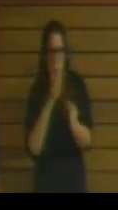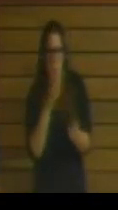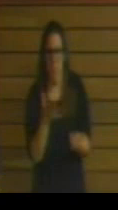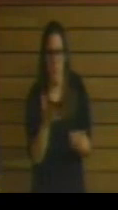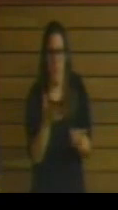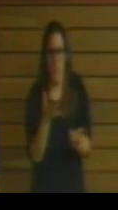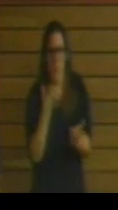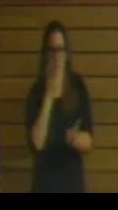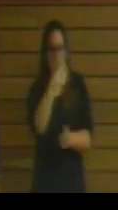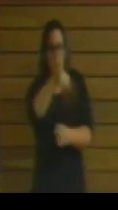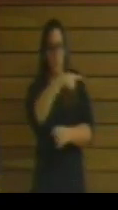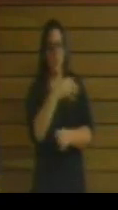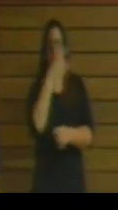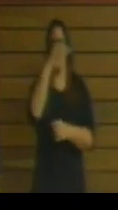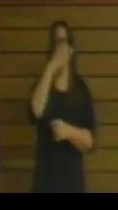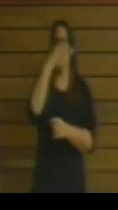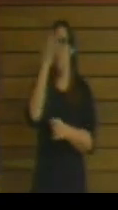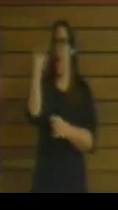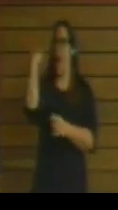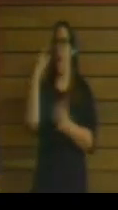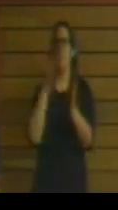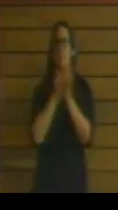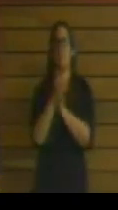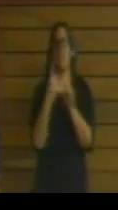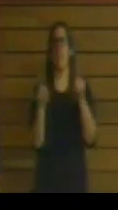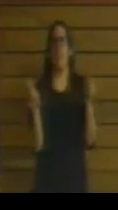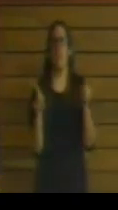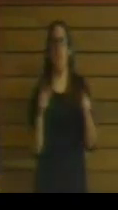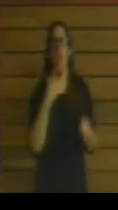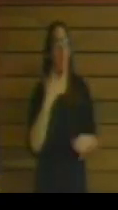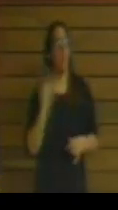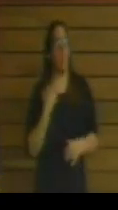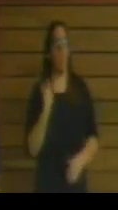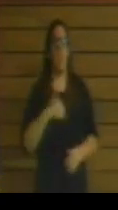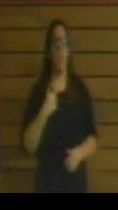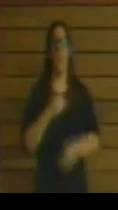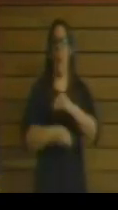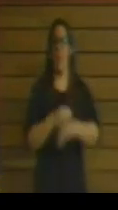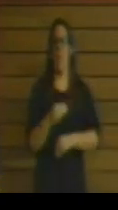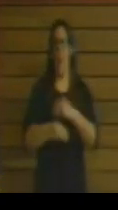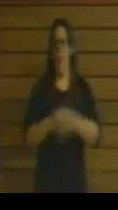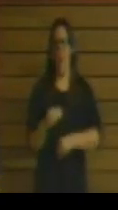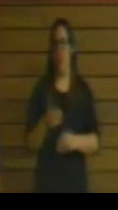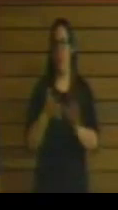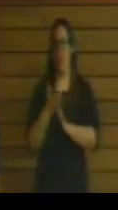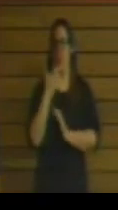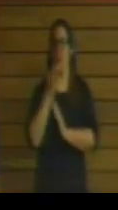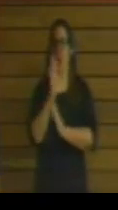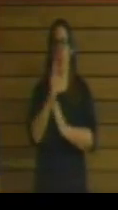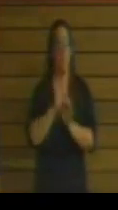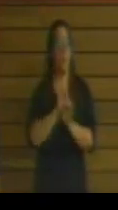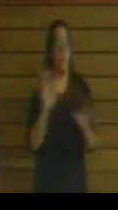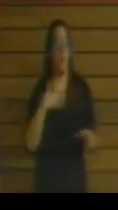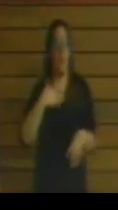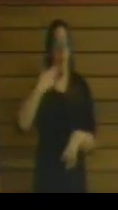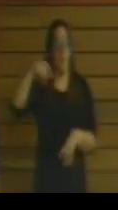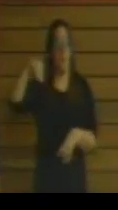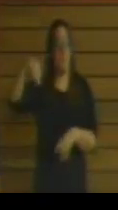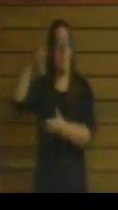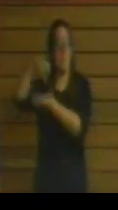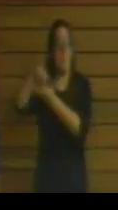ustedes tenían un discurso diferente antes, hagámoslo, hagámoslo. Aquí se ha puesto un ejemplo muy claro, el de Estella, que fue